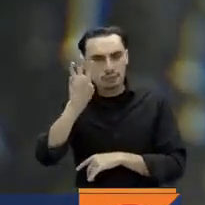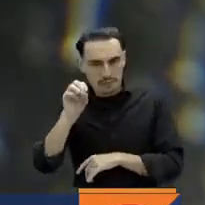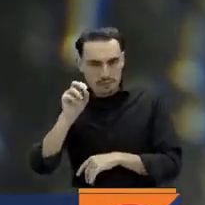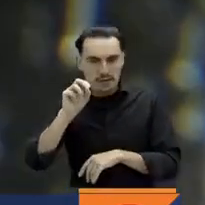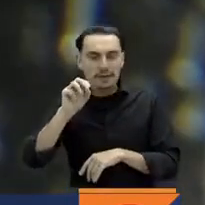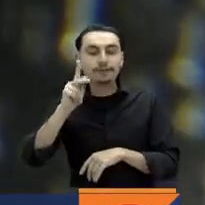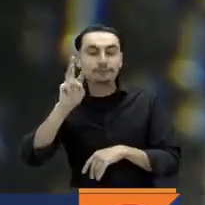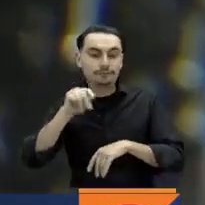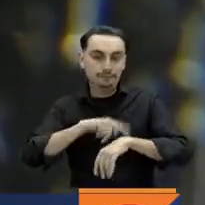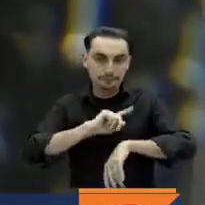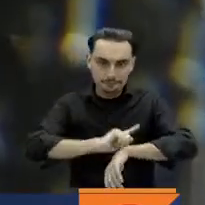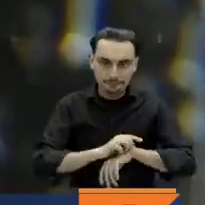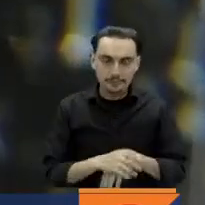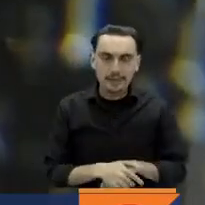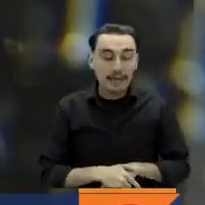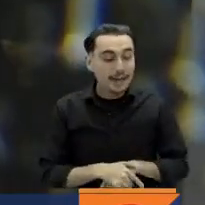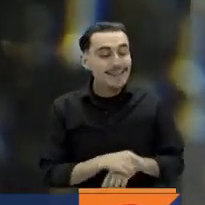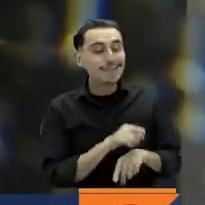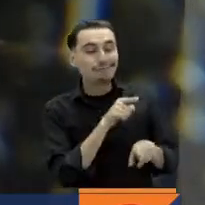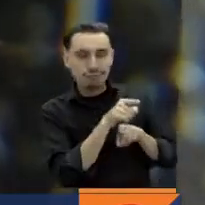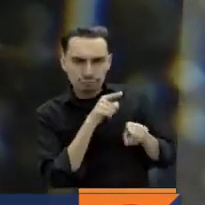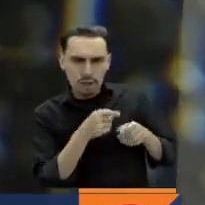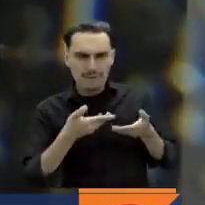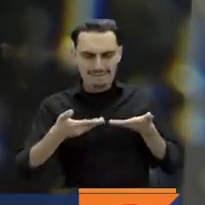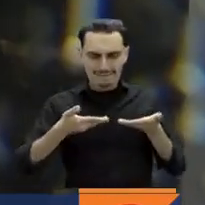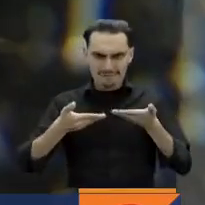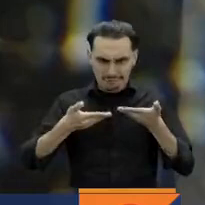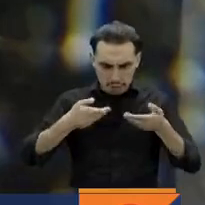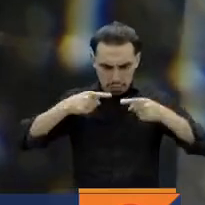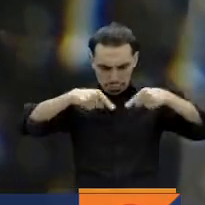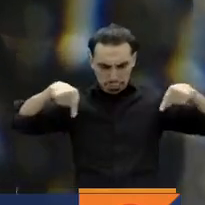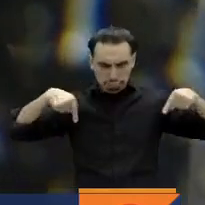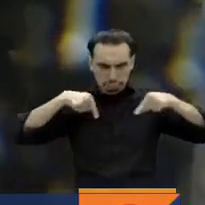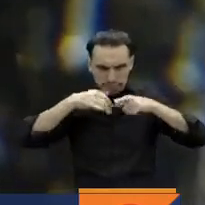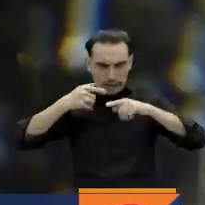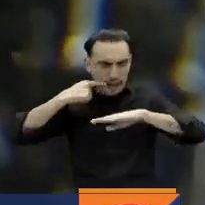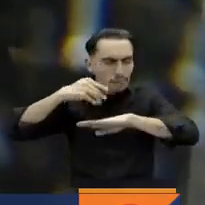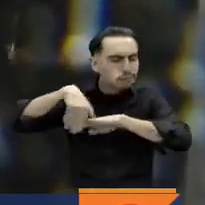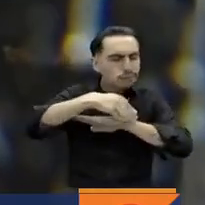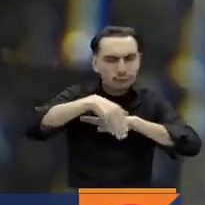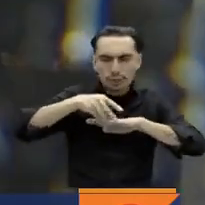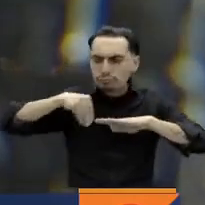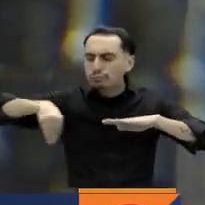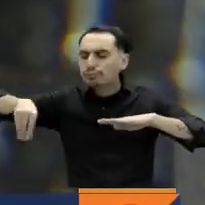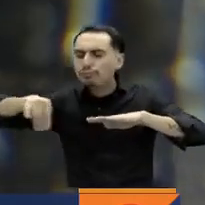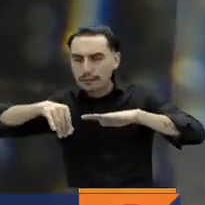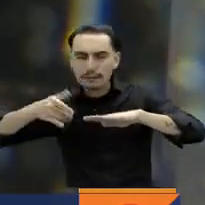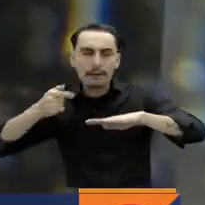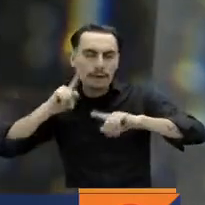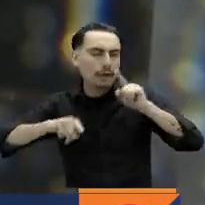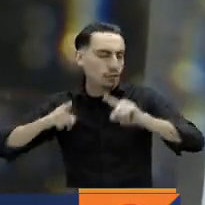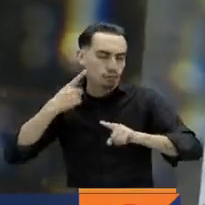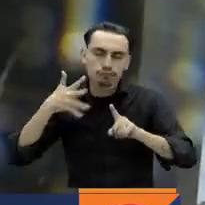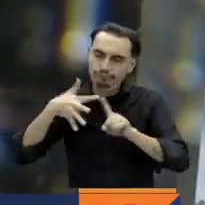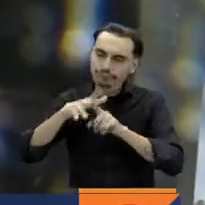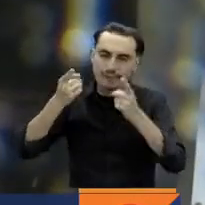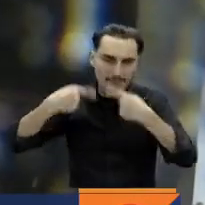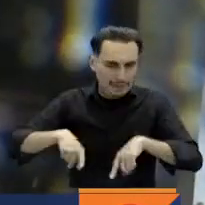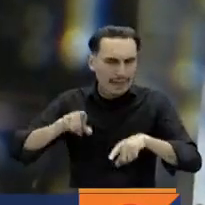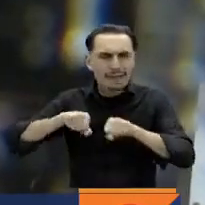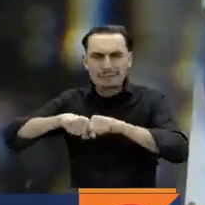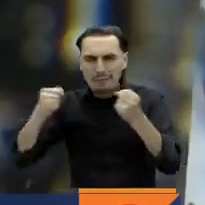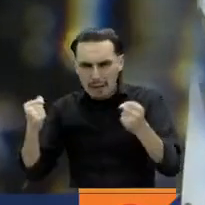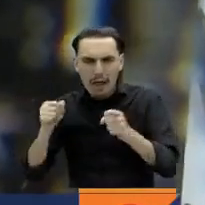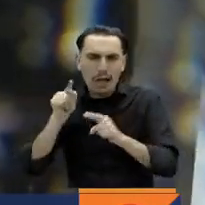Muchas de las fachadas de los negocios comerciales ubicados acá sobre la zona de la playa pues ya han presentado averías,